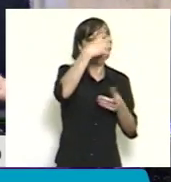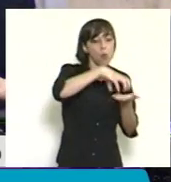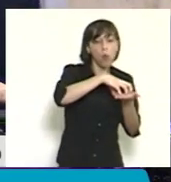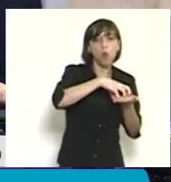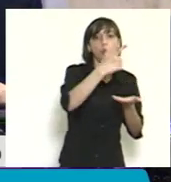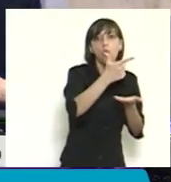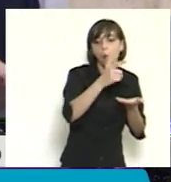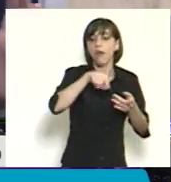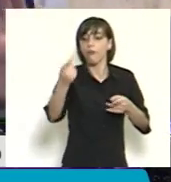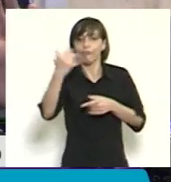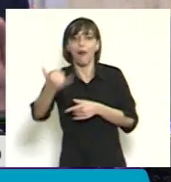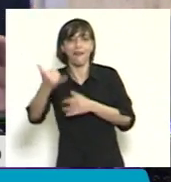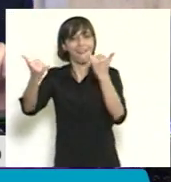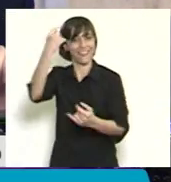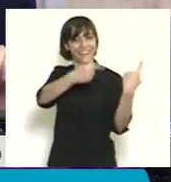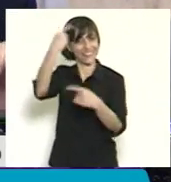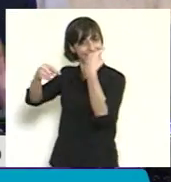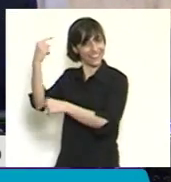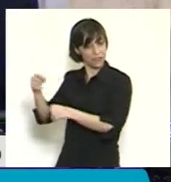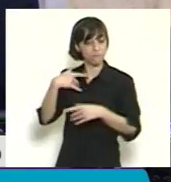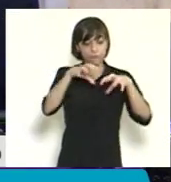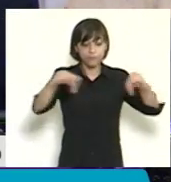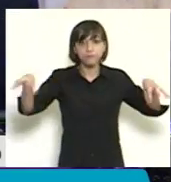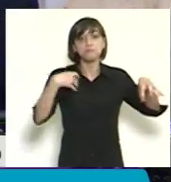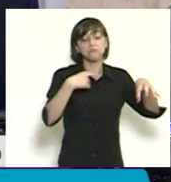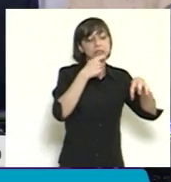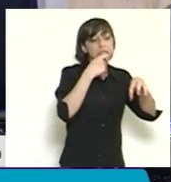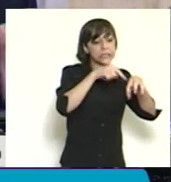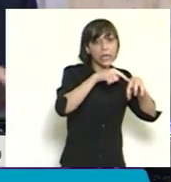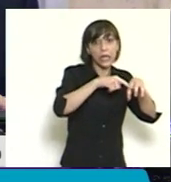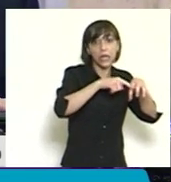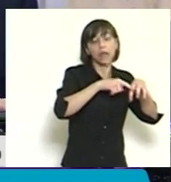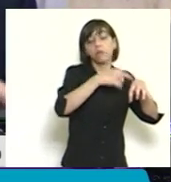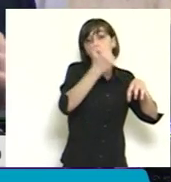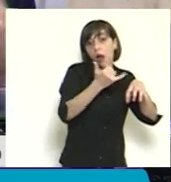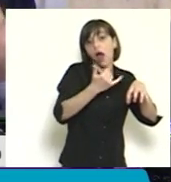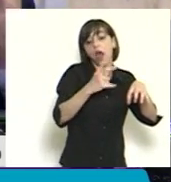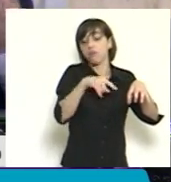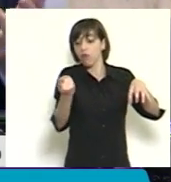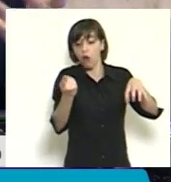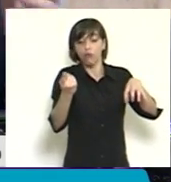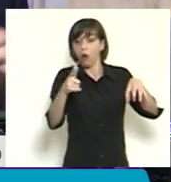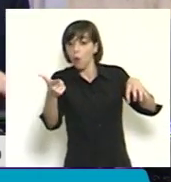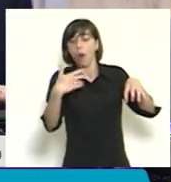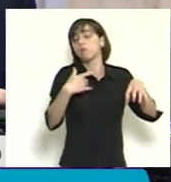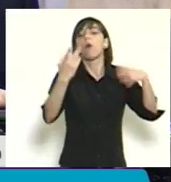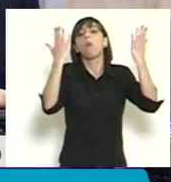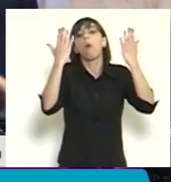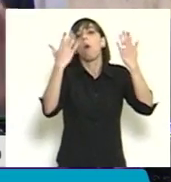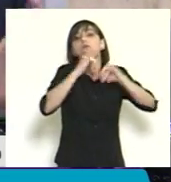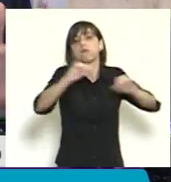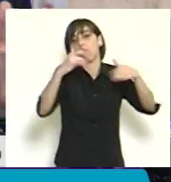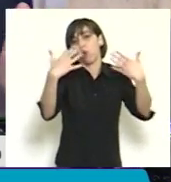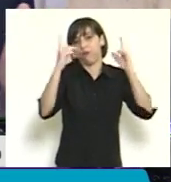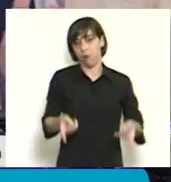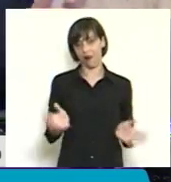verdaderamente para el cliente o no. Entonces sugeriríamos este cambio en la redacción del artículo 15 que creo que apunta más al espíritu de lo que se buscaba.